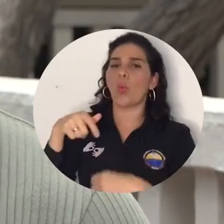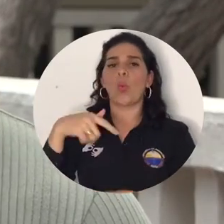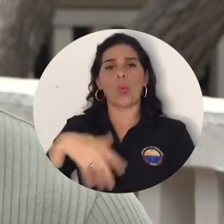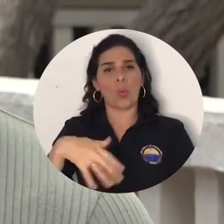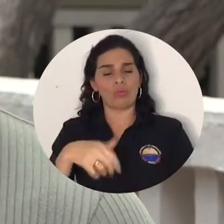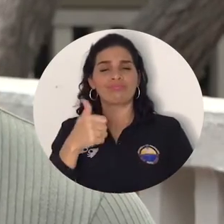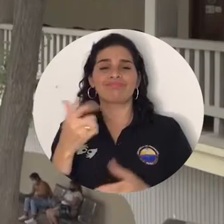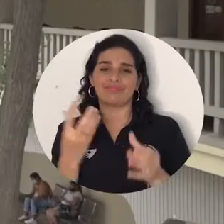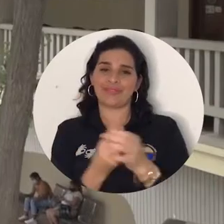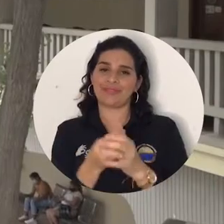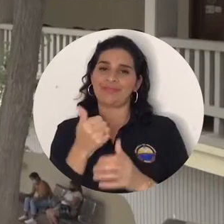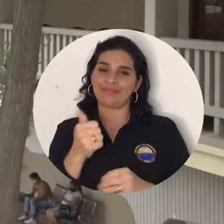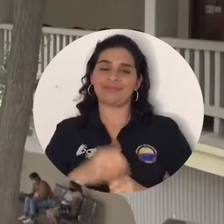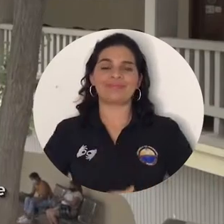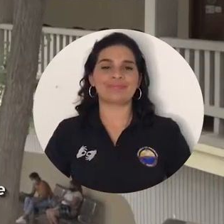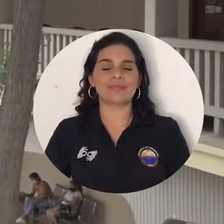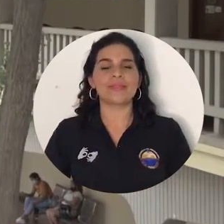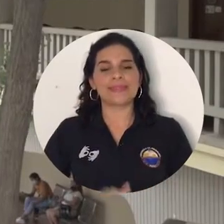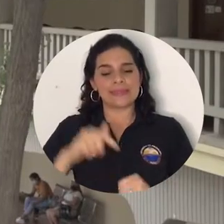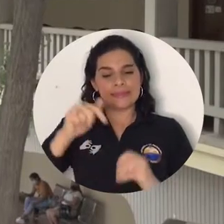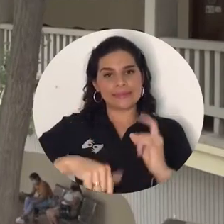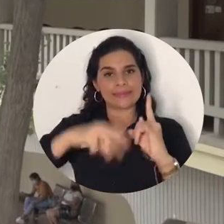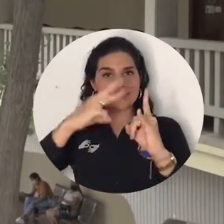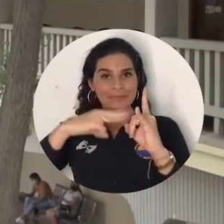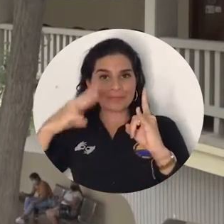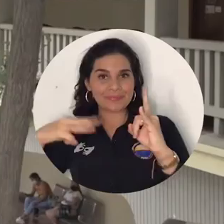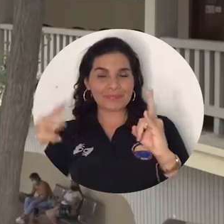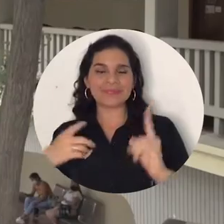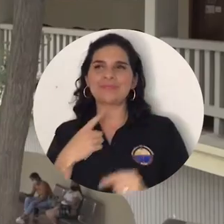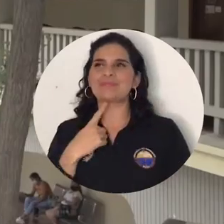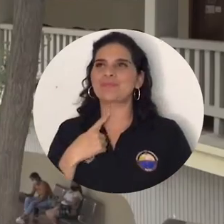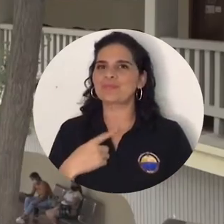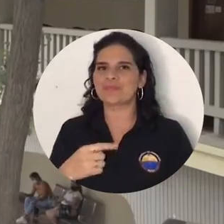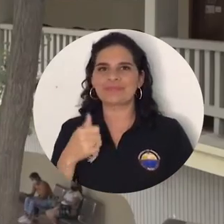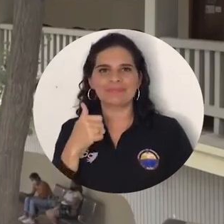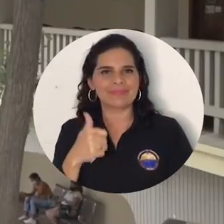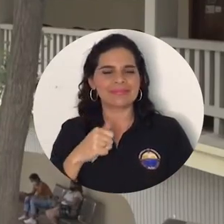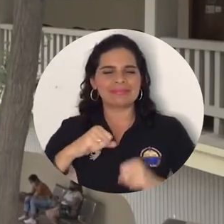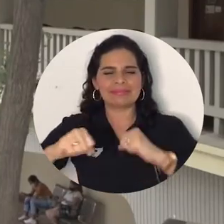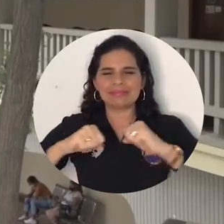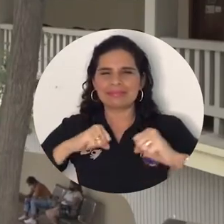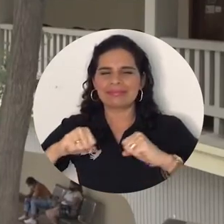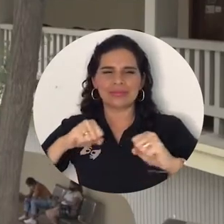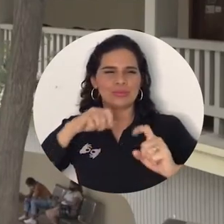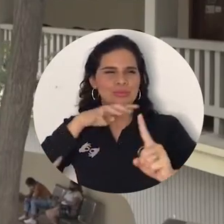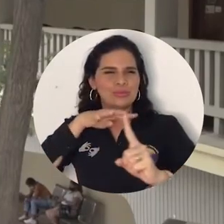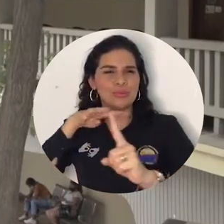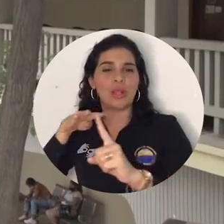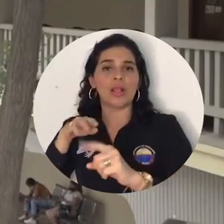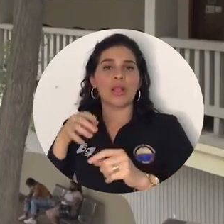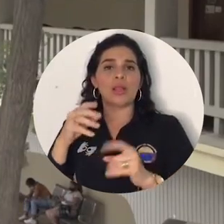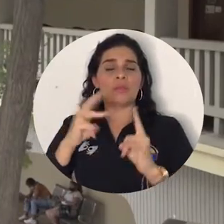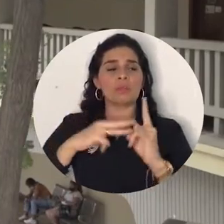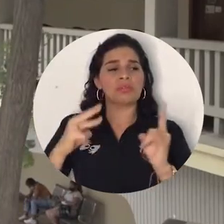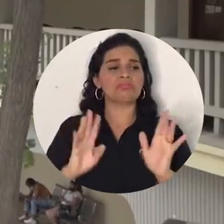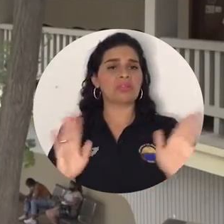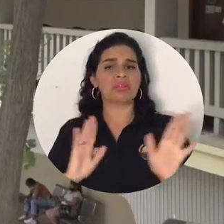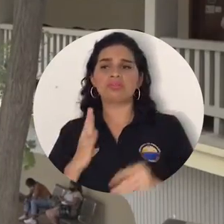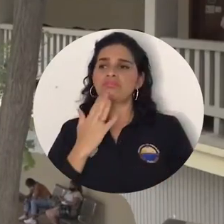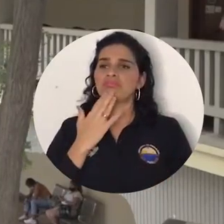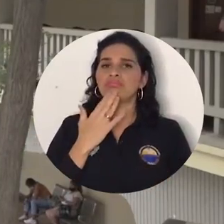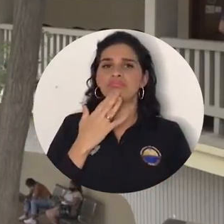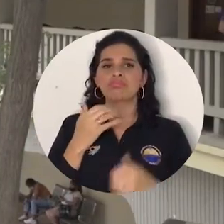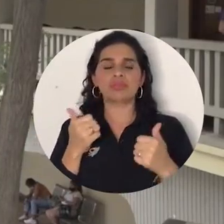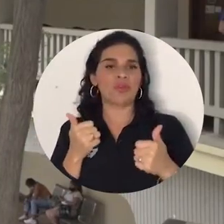una universidad más incluyente. Con respecto a la Universidad del Magdalena me gusta todo lo que hace y me gusta porque no solamente se